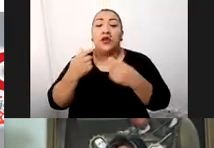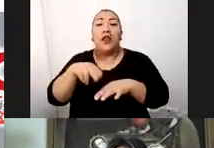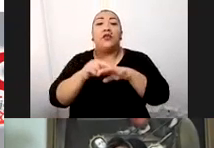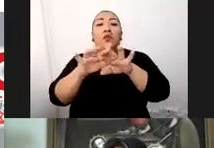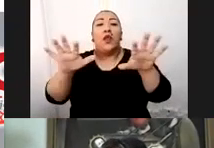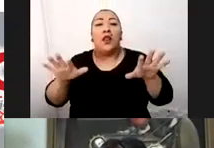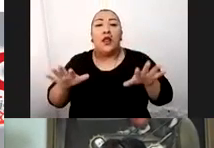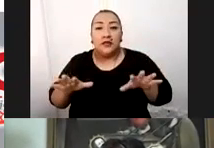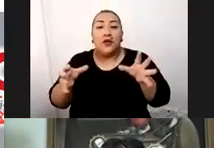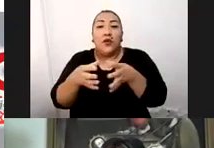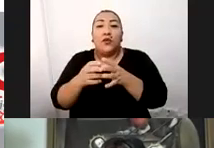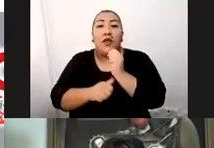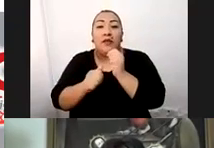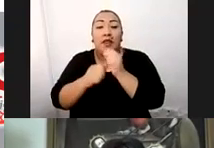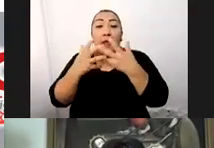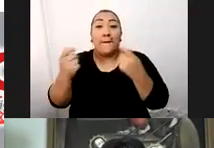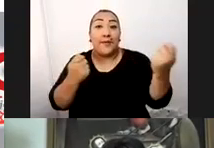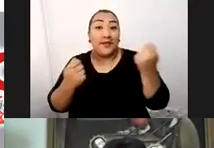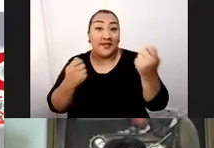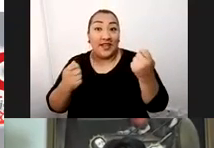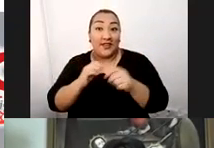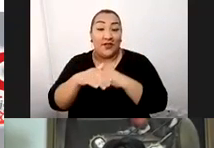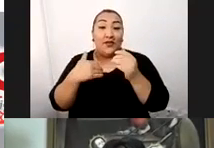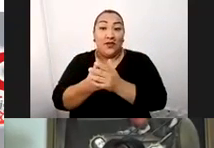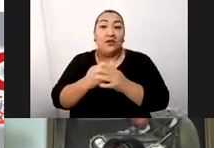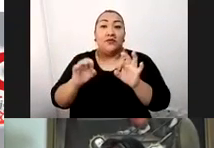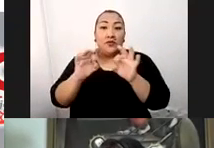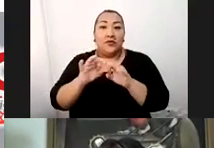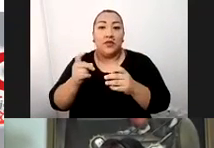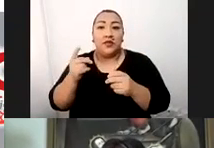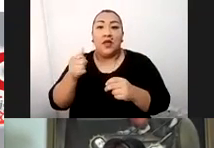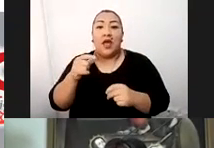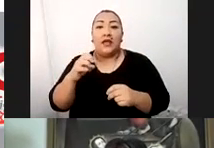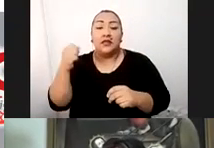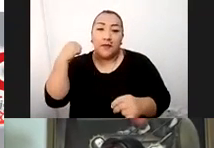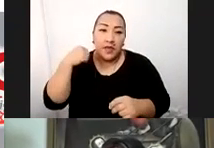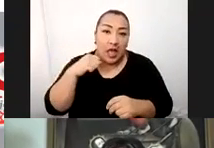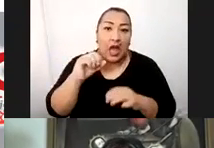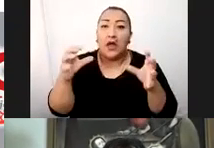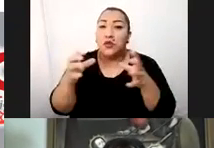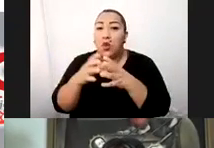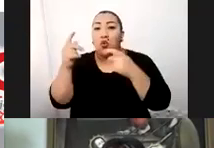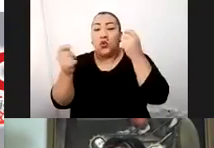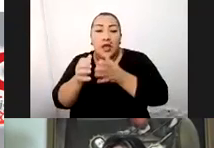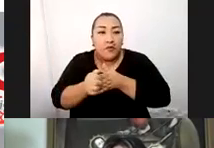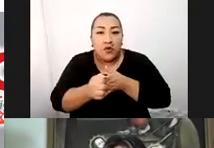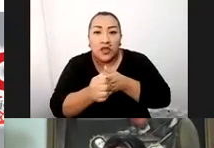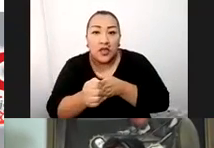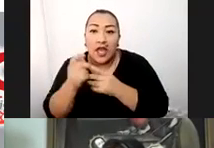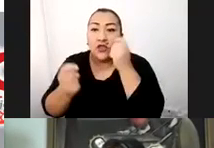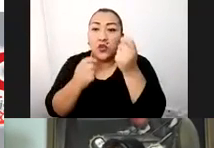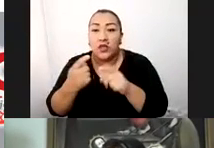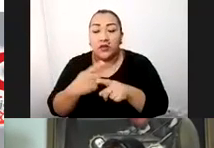mano con nuestros hermanos empresarios, gremios, agencias de viajes, operadores, licenciados en turismo, guías, transporte turístico,